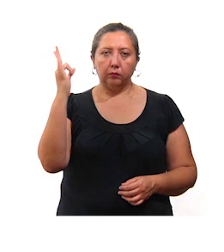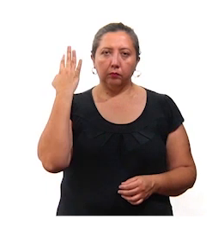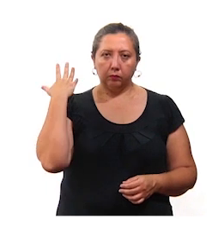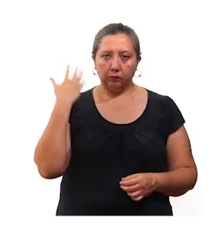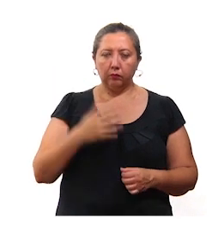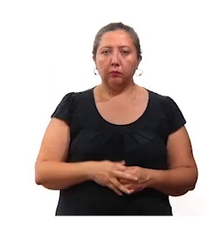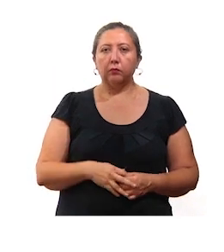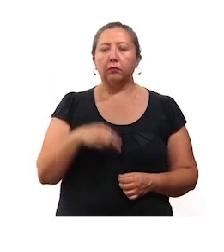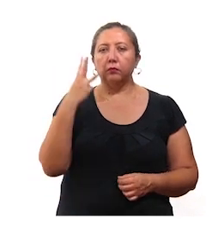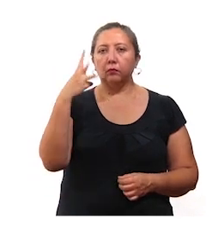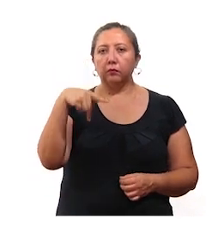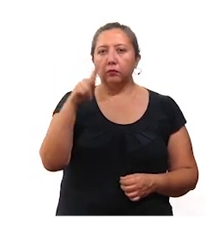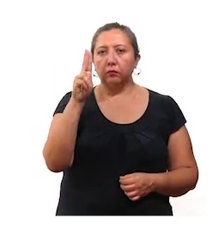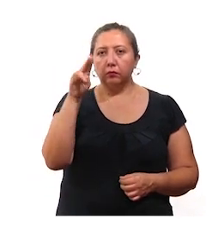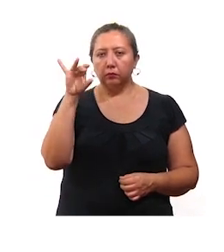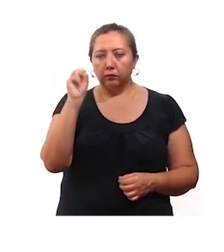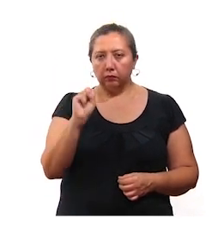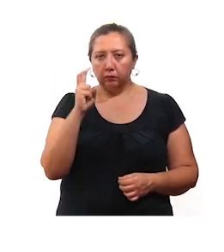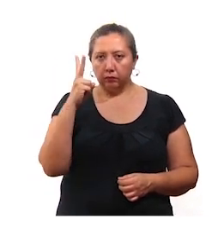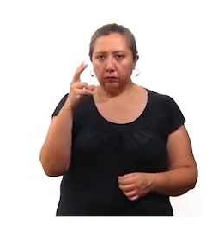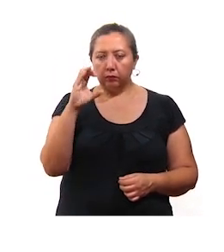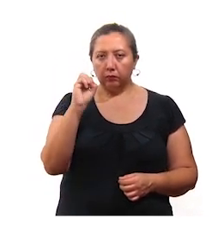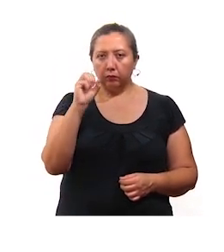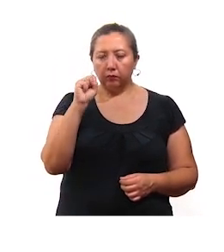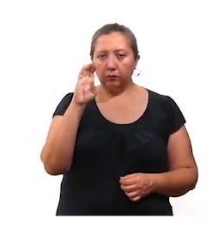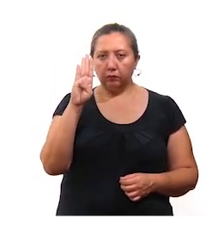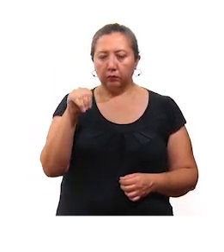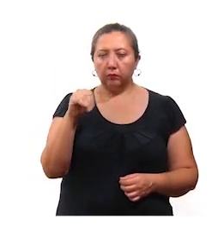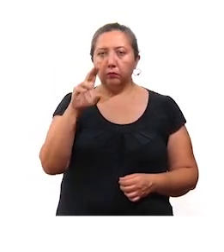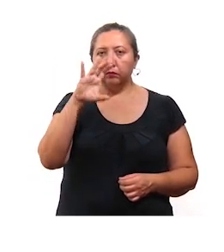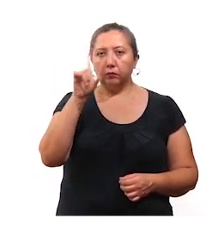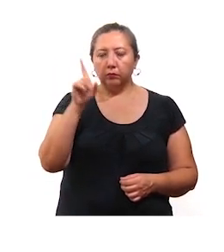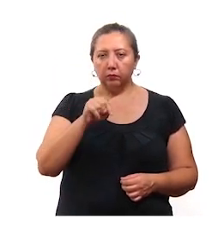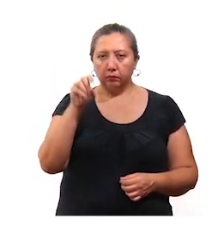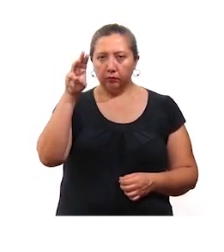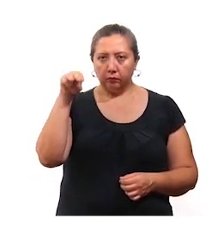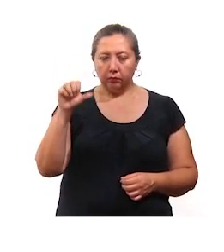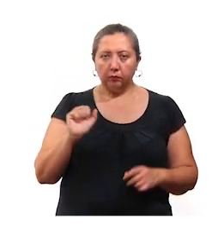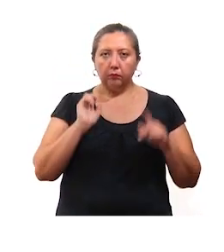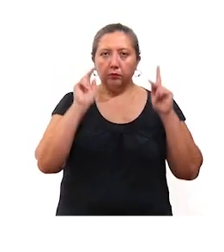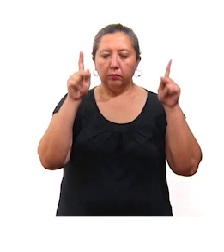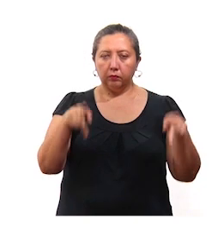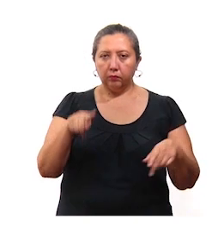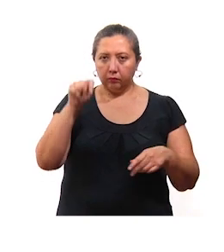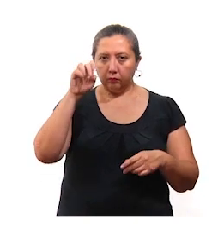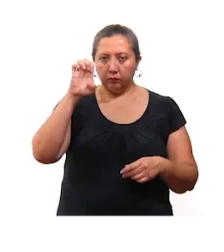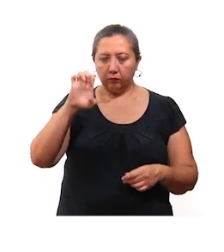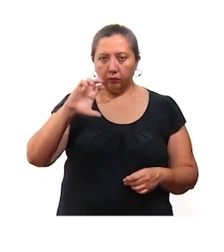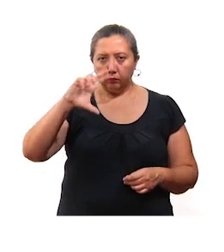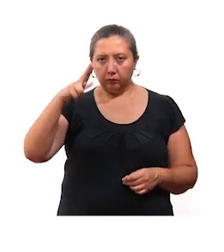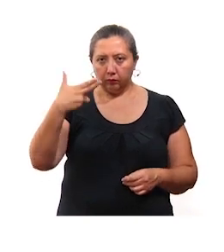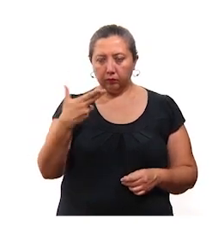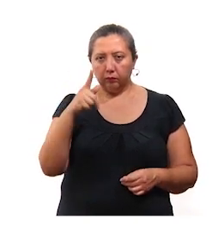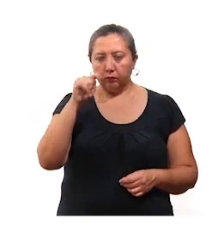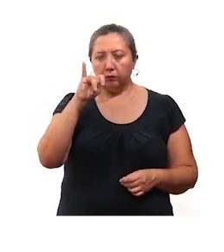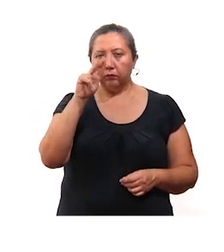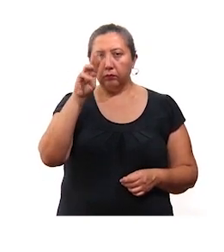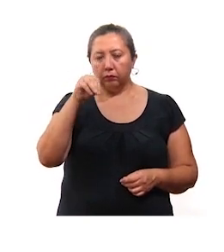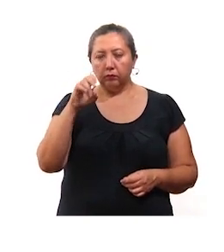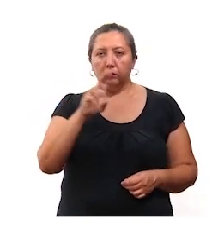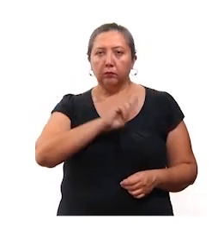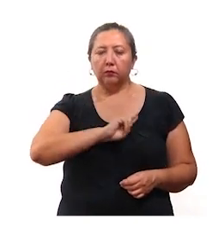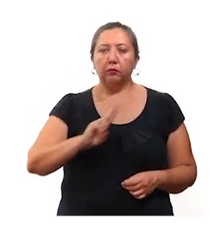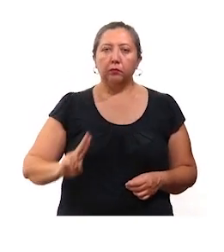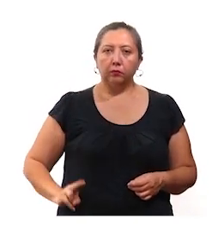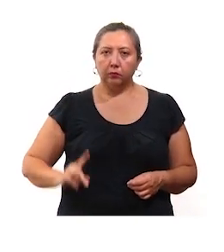Foraños, 3 en Canacín, 2 en Canzacap, Cusamá, Progreso, Tecó, Tikul, Timucuy y